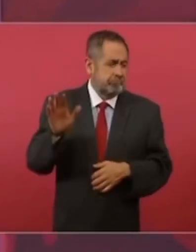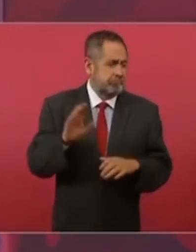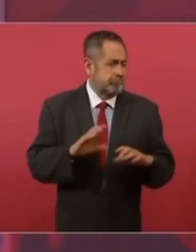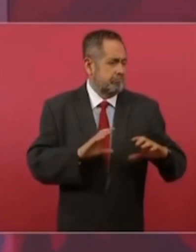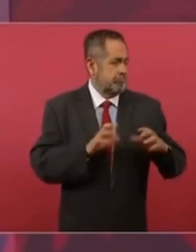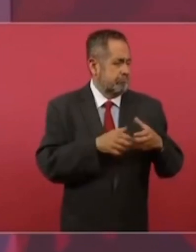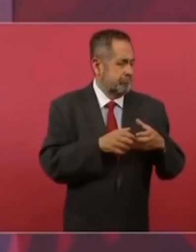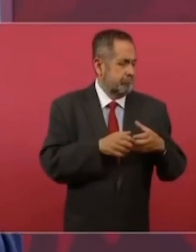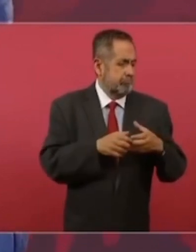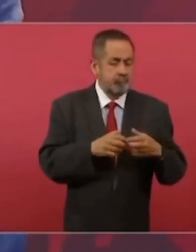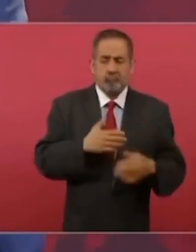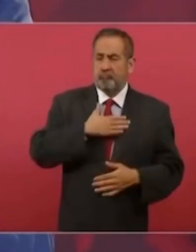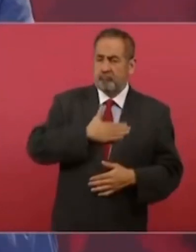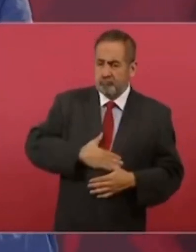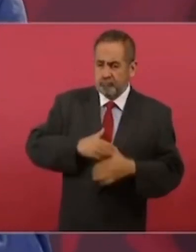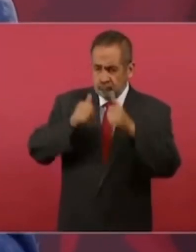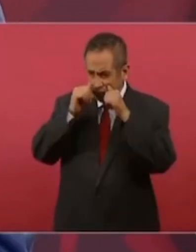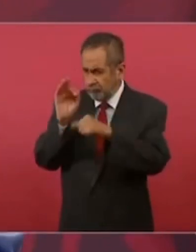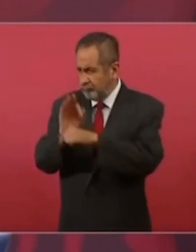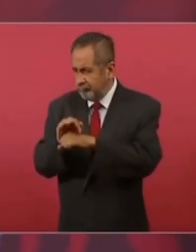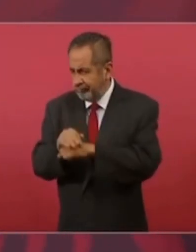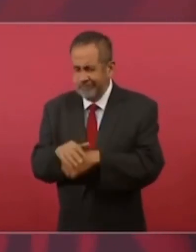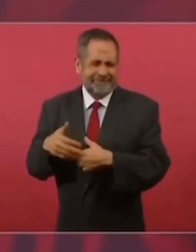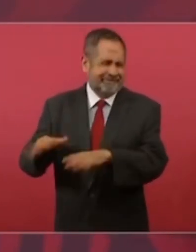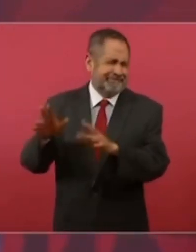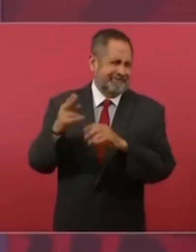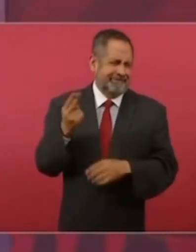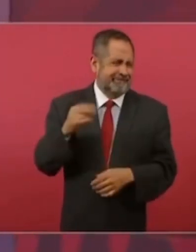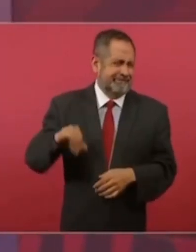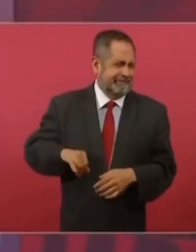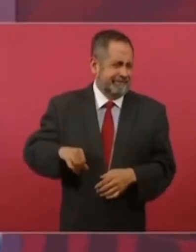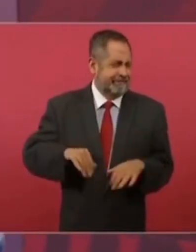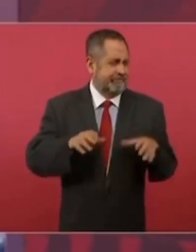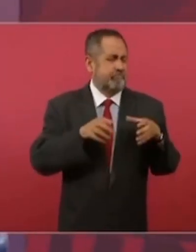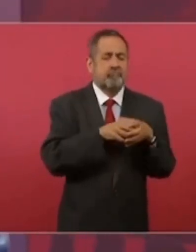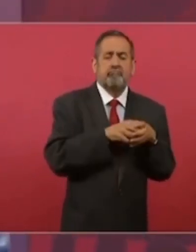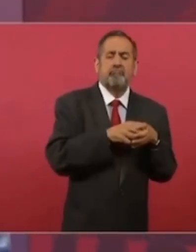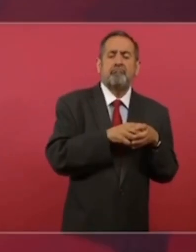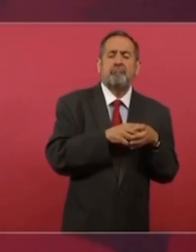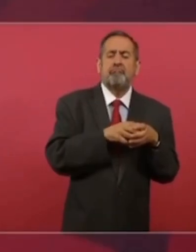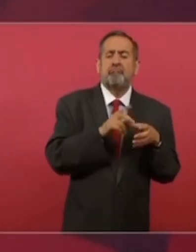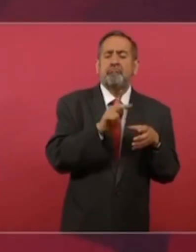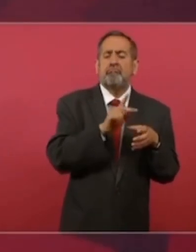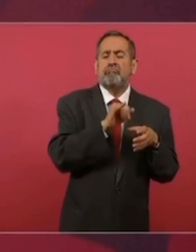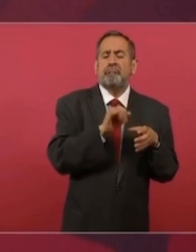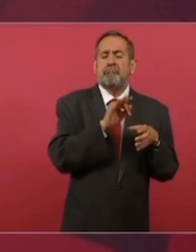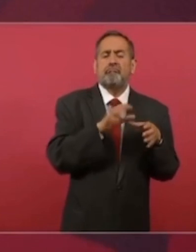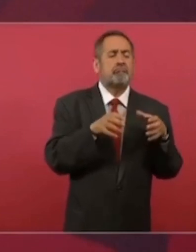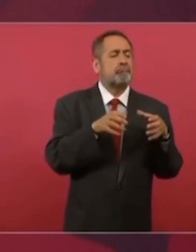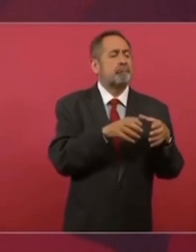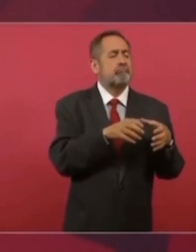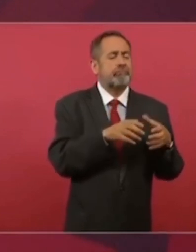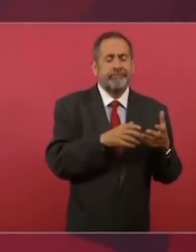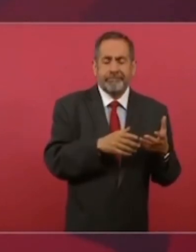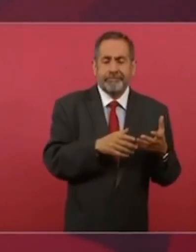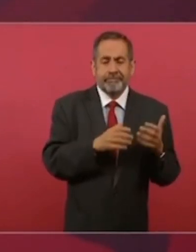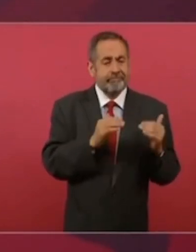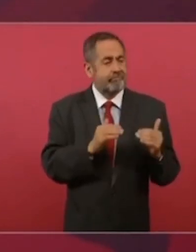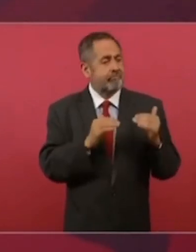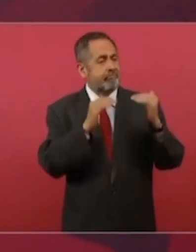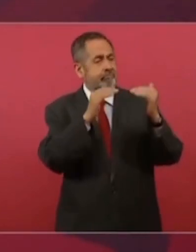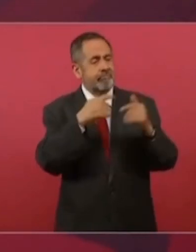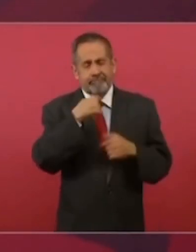hacer justicia en bien del pueblo, si ellos tienen una